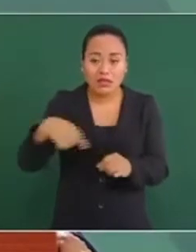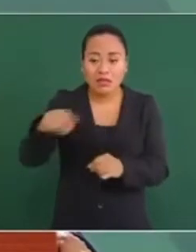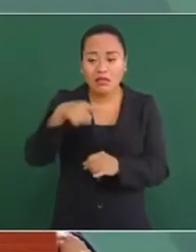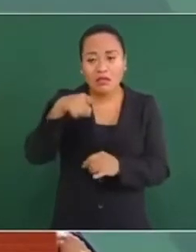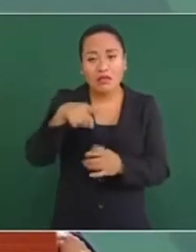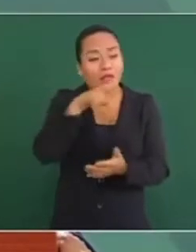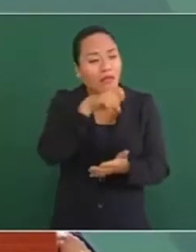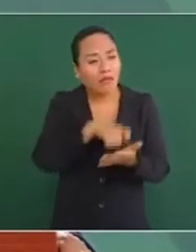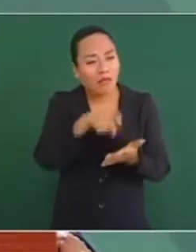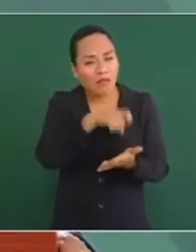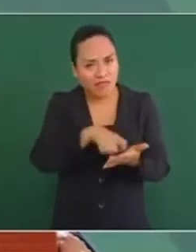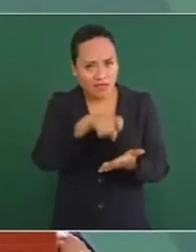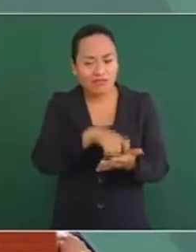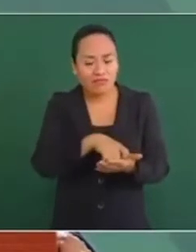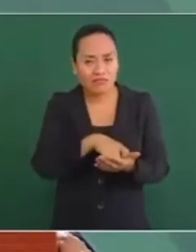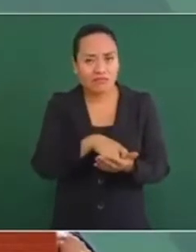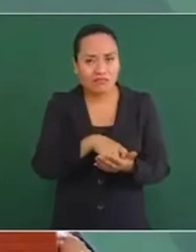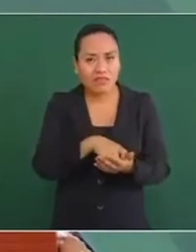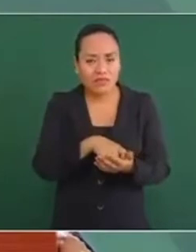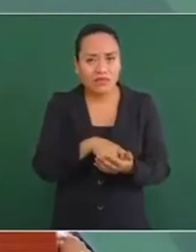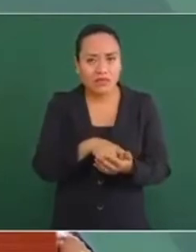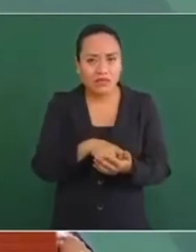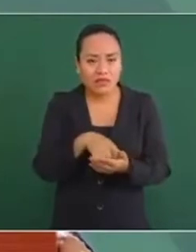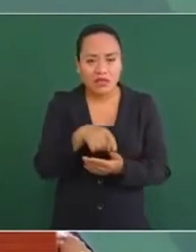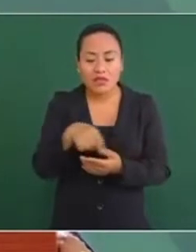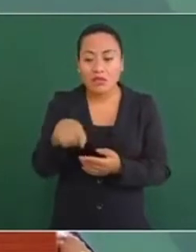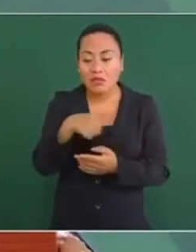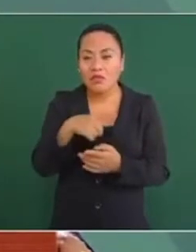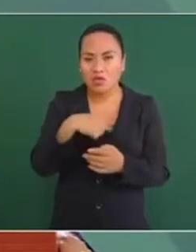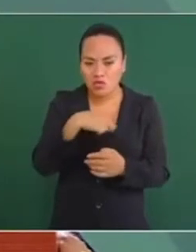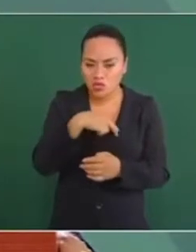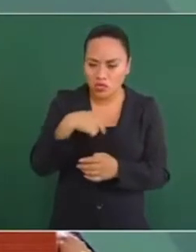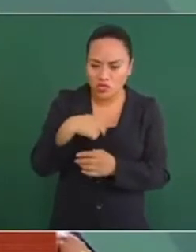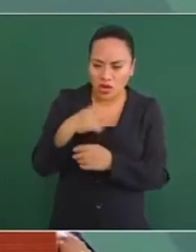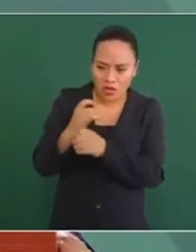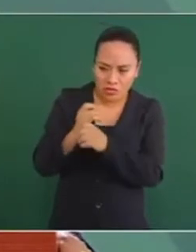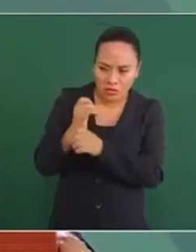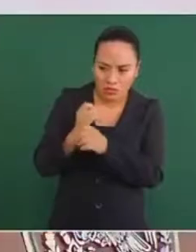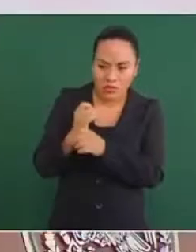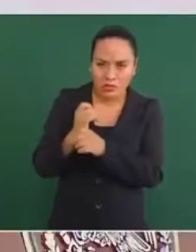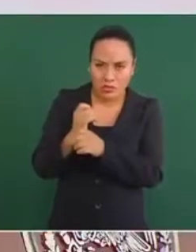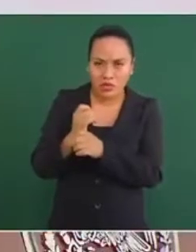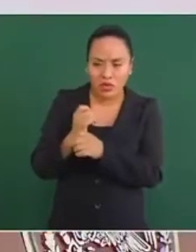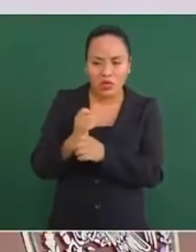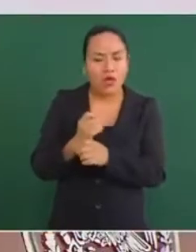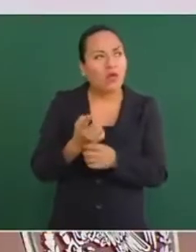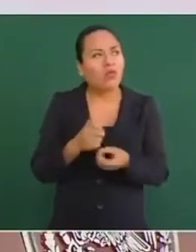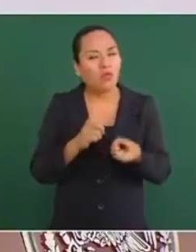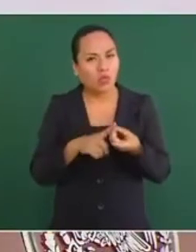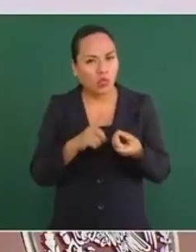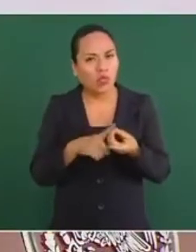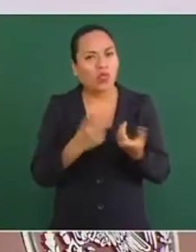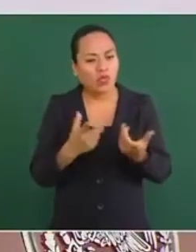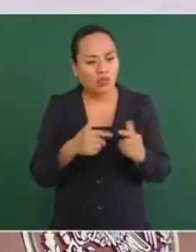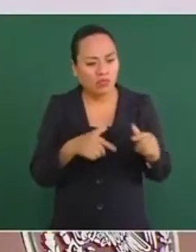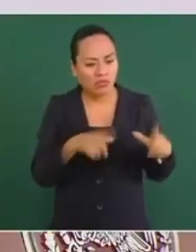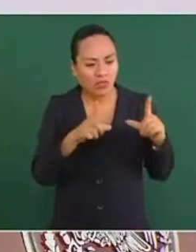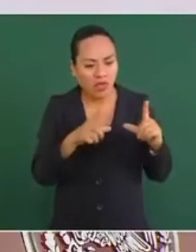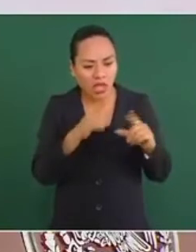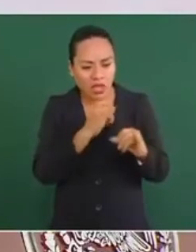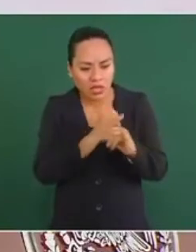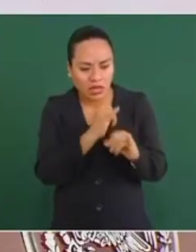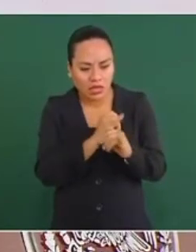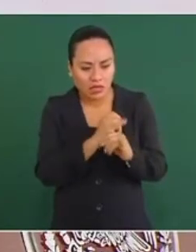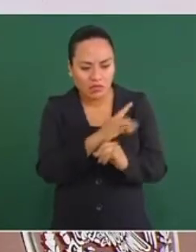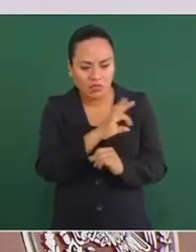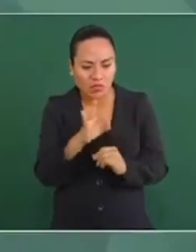estamos viendo a través de la inteligencia naval de dónde vienen esas plataformas, porque muchas veces